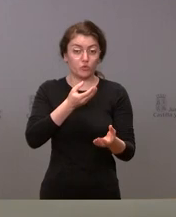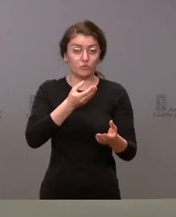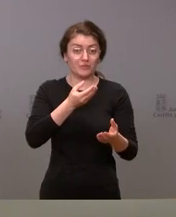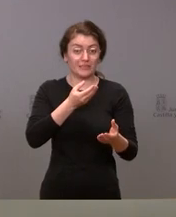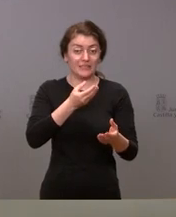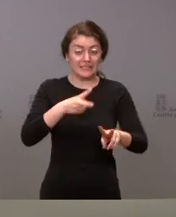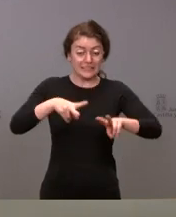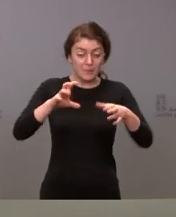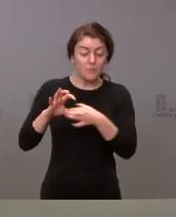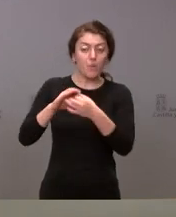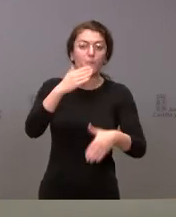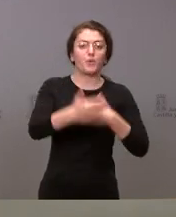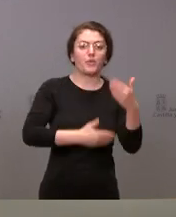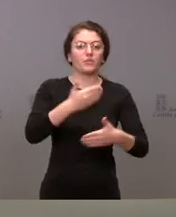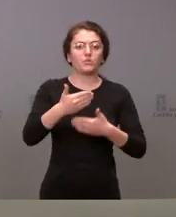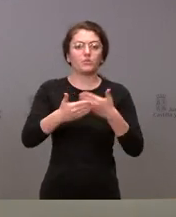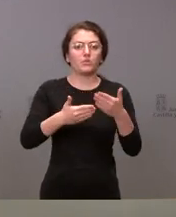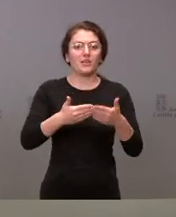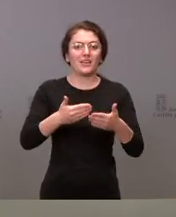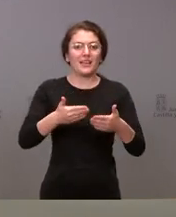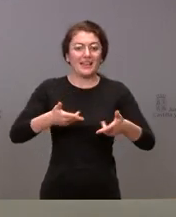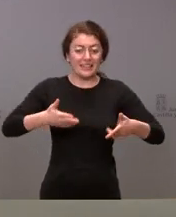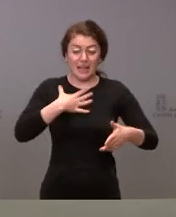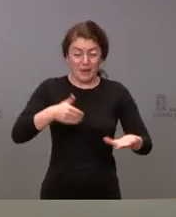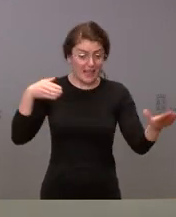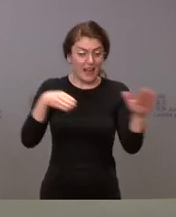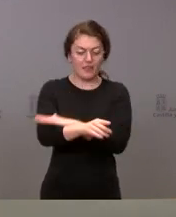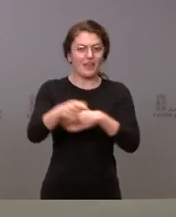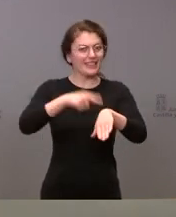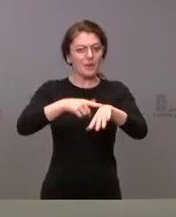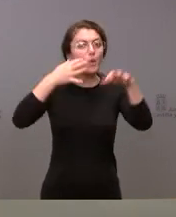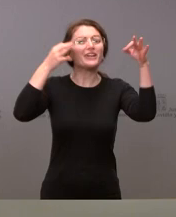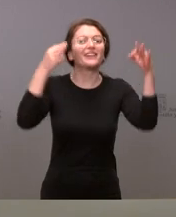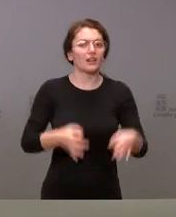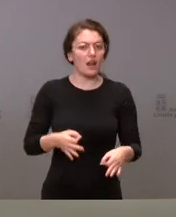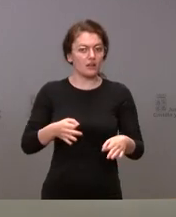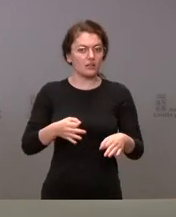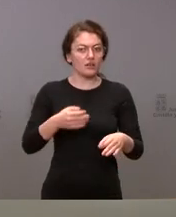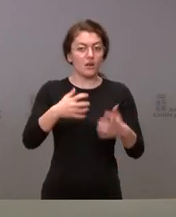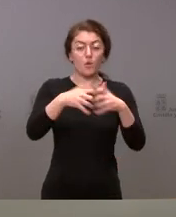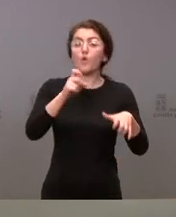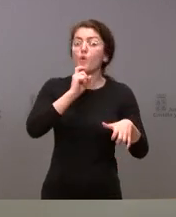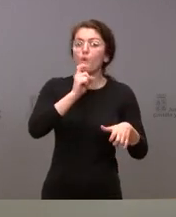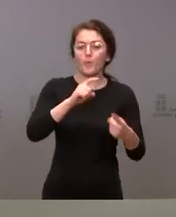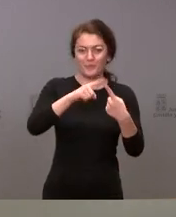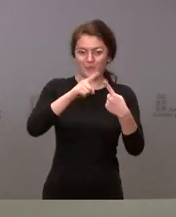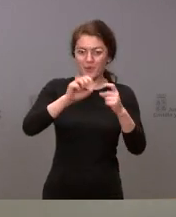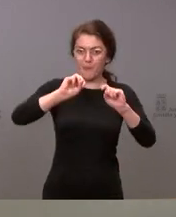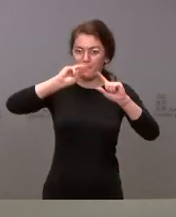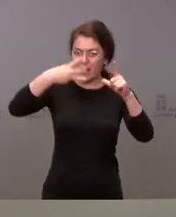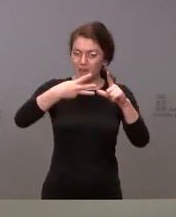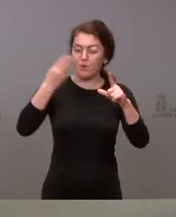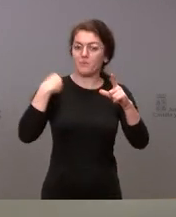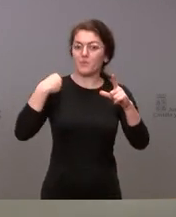este proceso va a ser disponible en tiempo real por varios mecanismos. En primer lugar, a través de una web de resultados